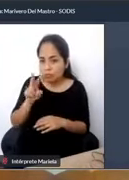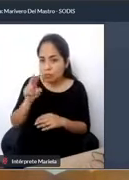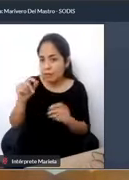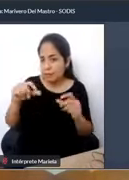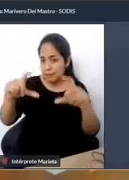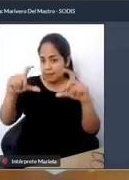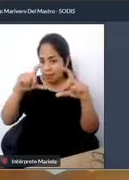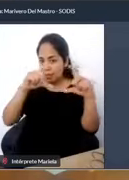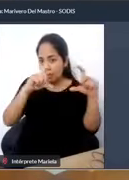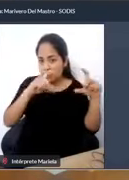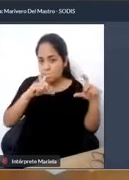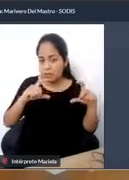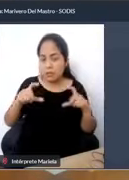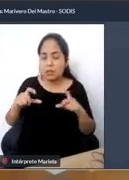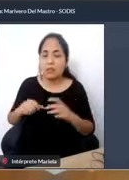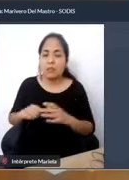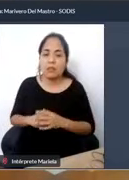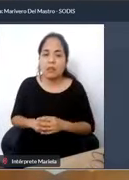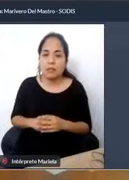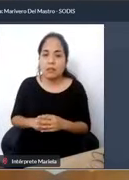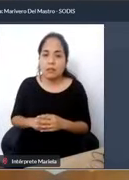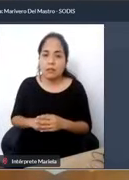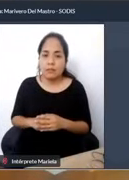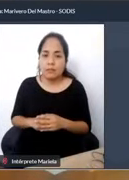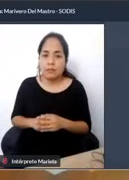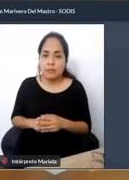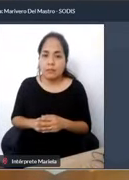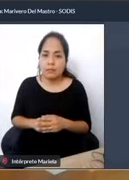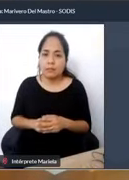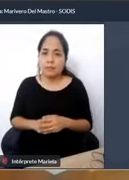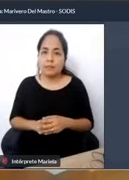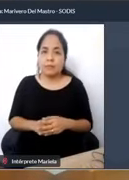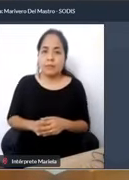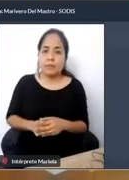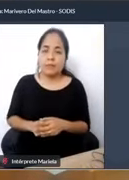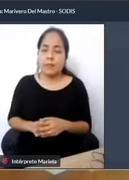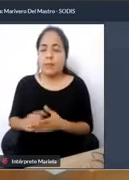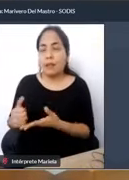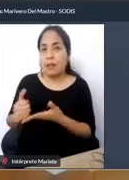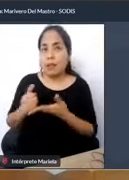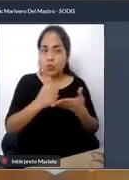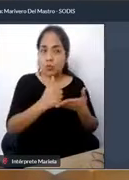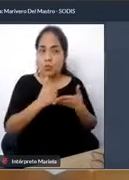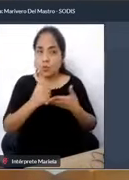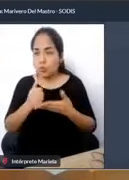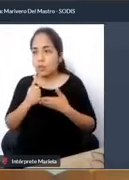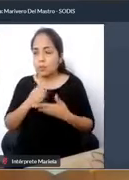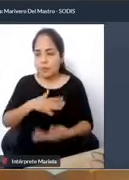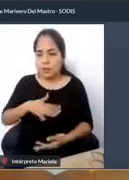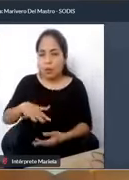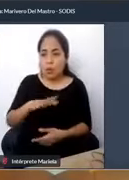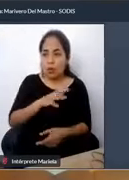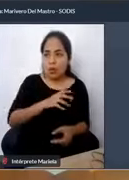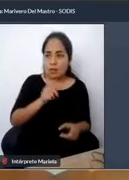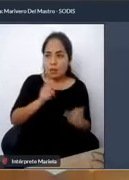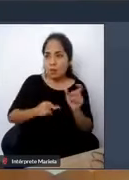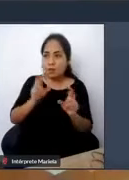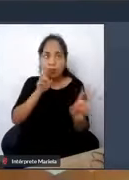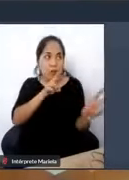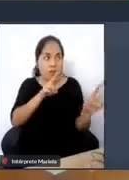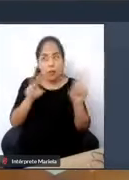basada en el diseño universal que sirve de orientación para todas las personas, es